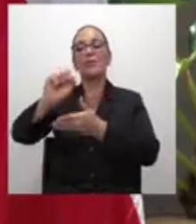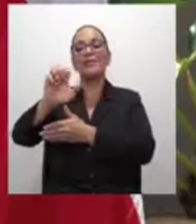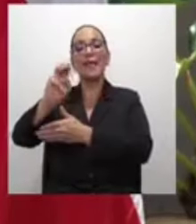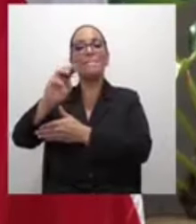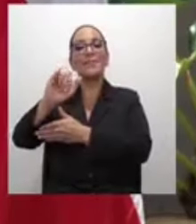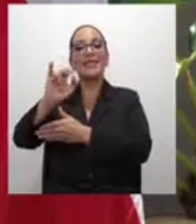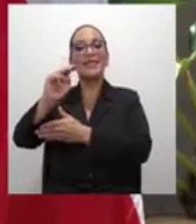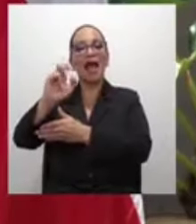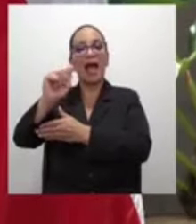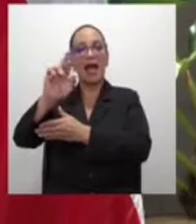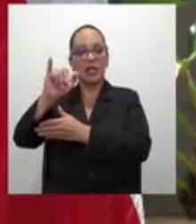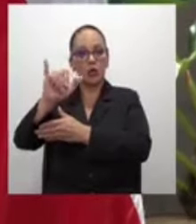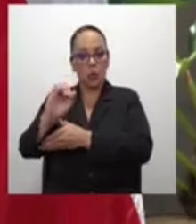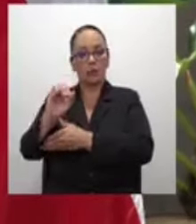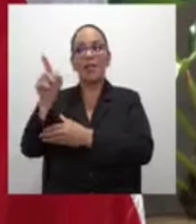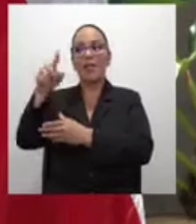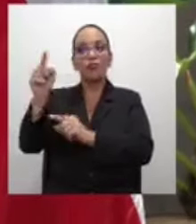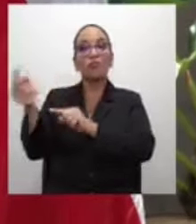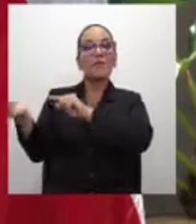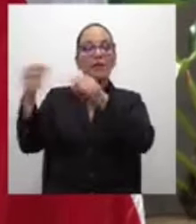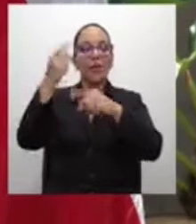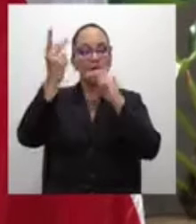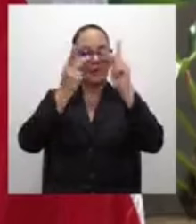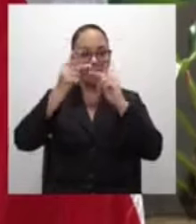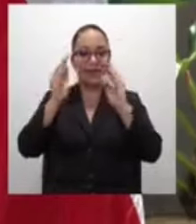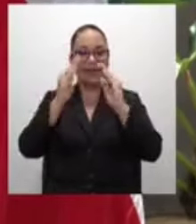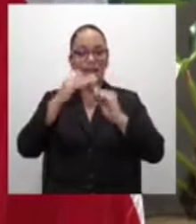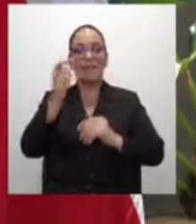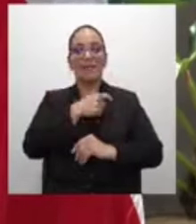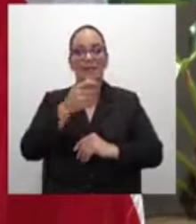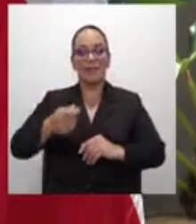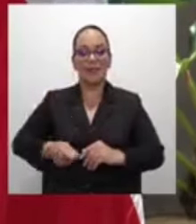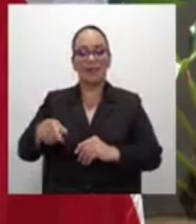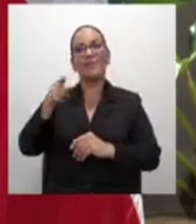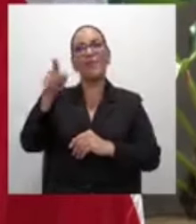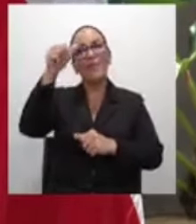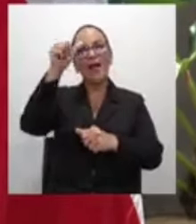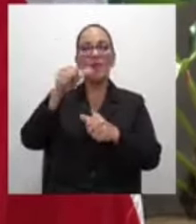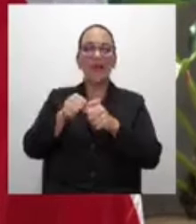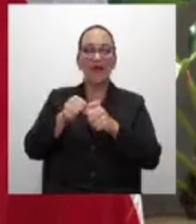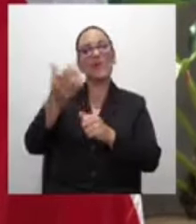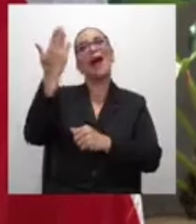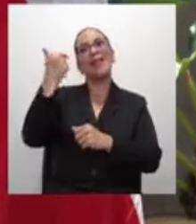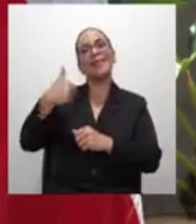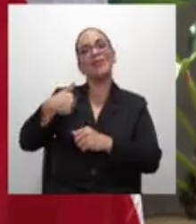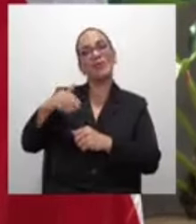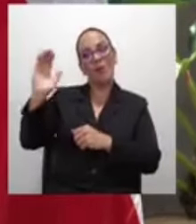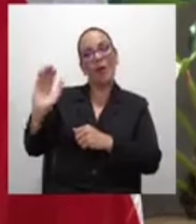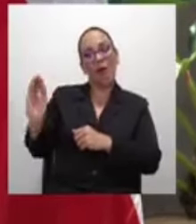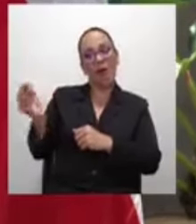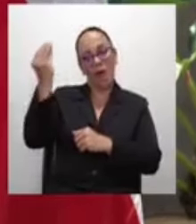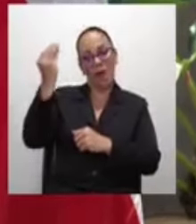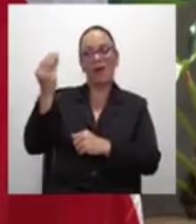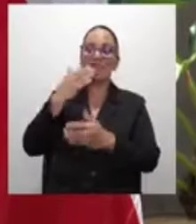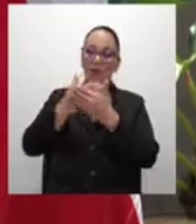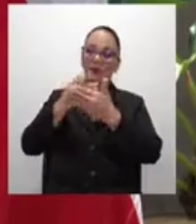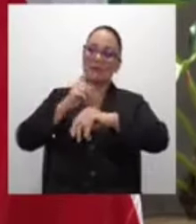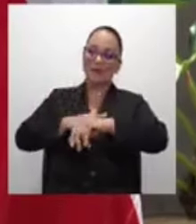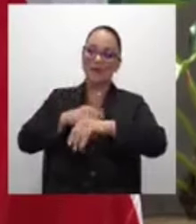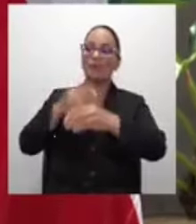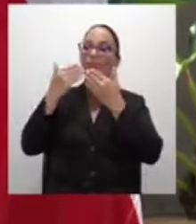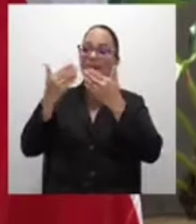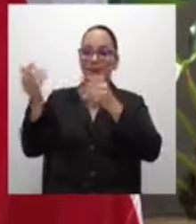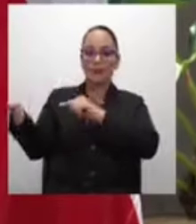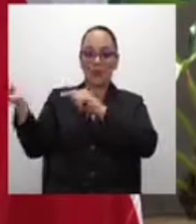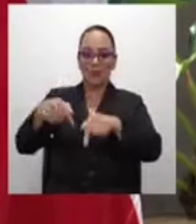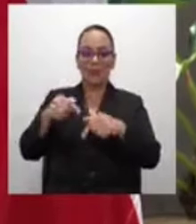que están aquí visitando Casa Presidencial, me acuerdan de mis buenos y viejos tiempos. Muchas gracias por venir. Y